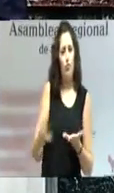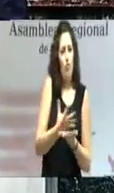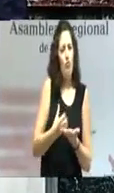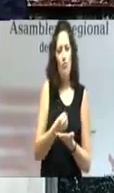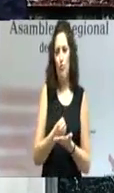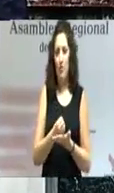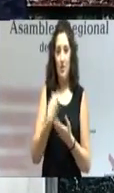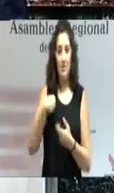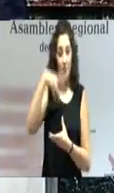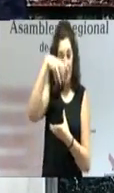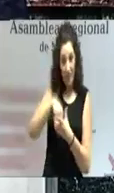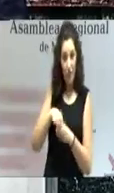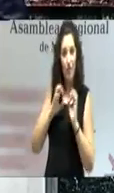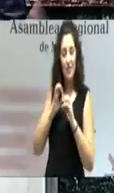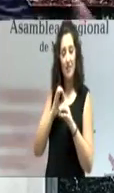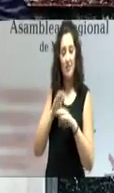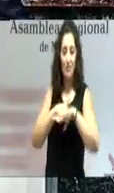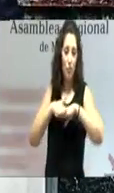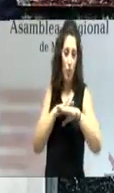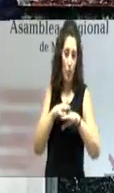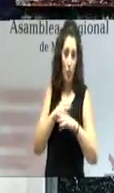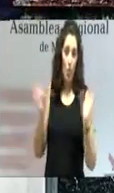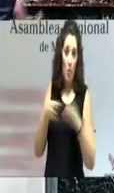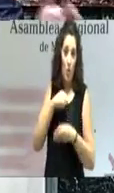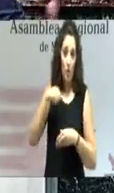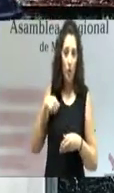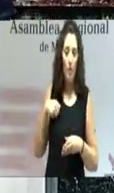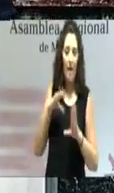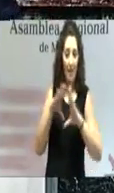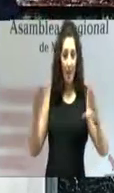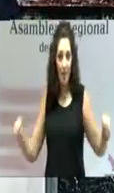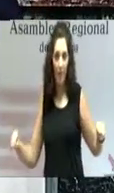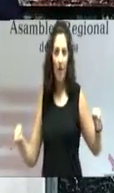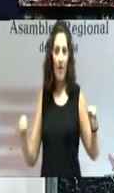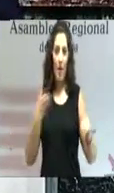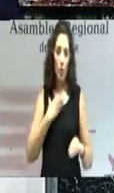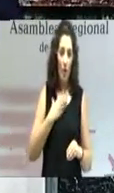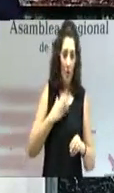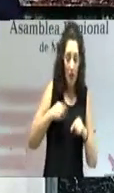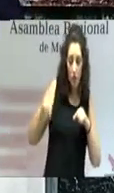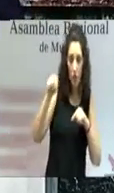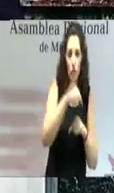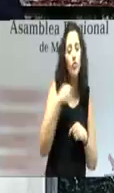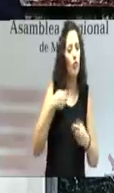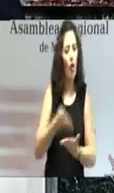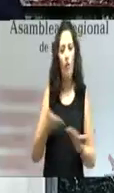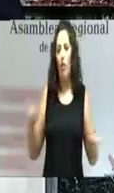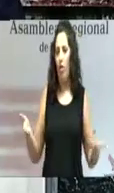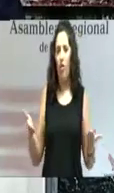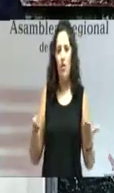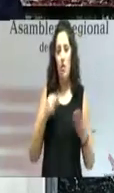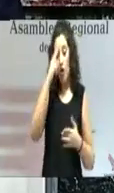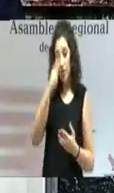desarrollamos la tarea en las instituciones, en la comunidad autónoma, en la asamblea, en los ayuntamientos. Creo en su